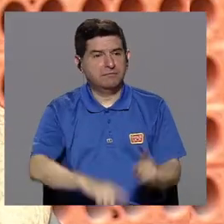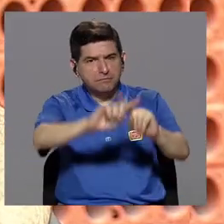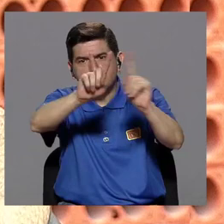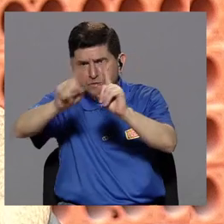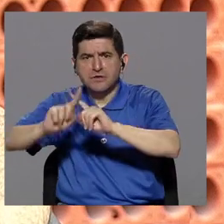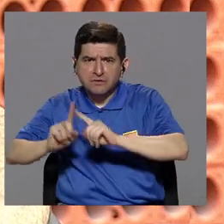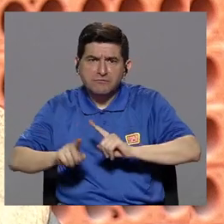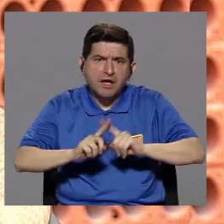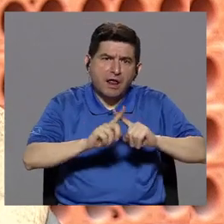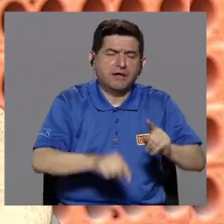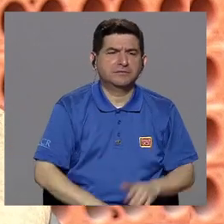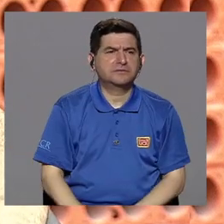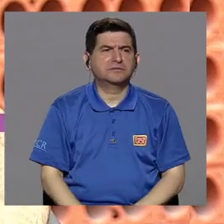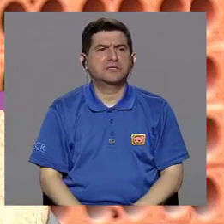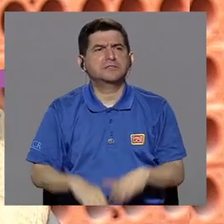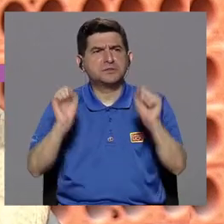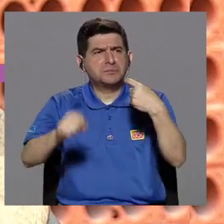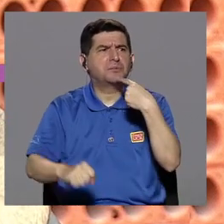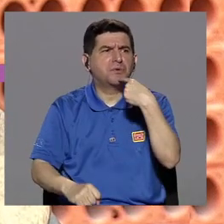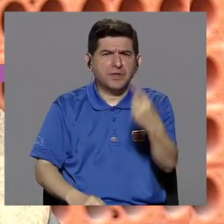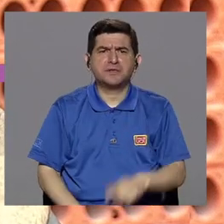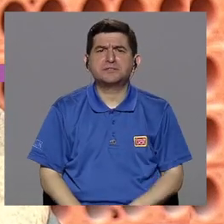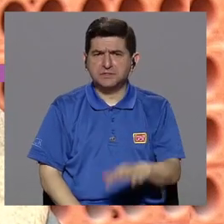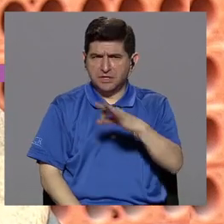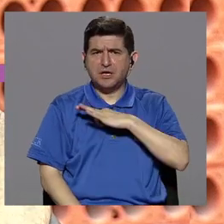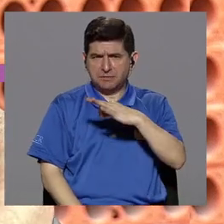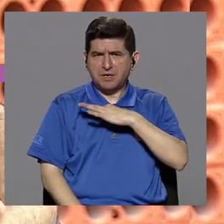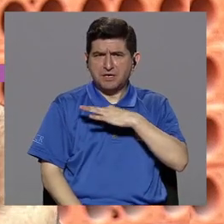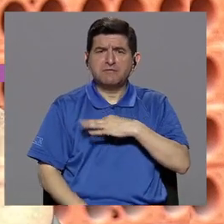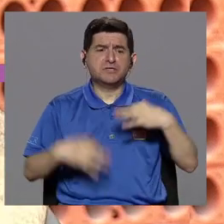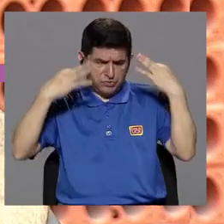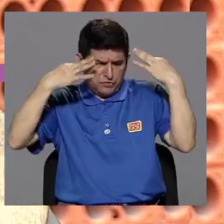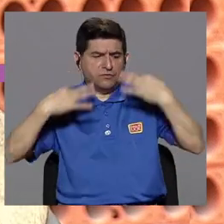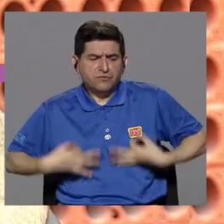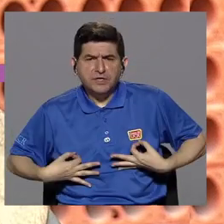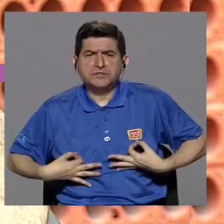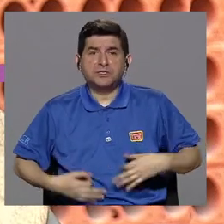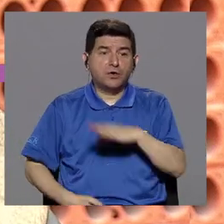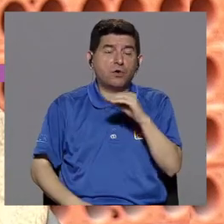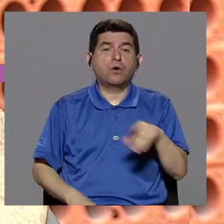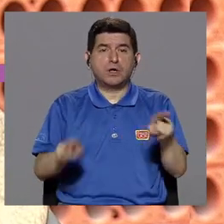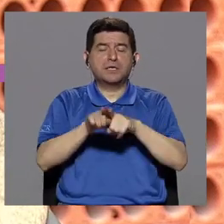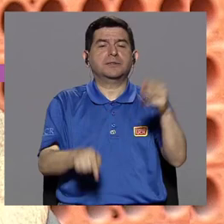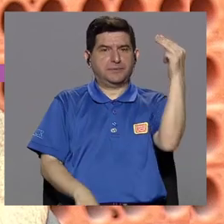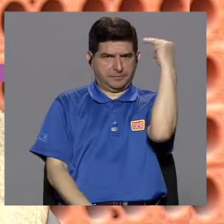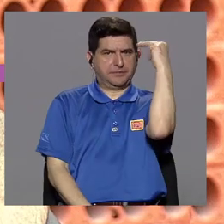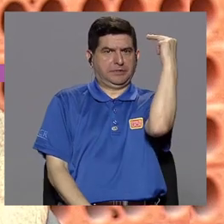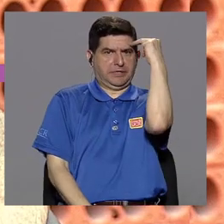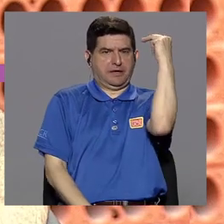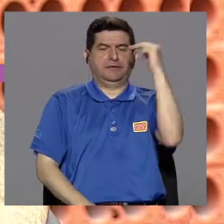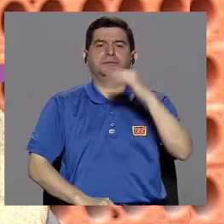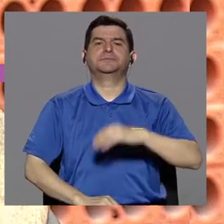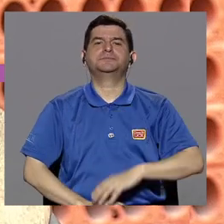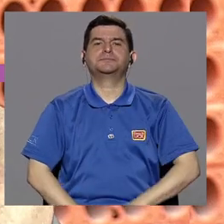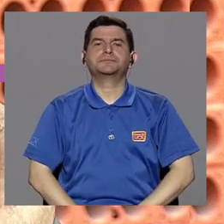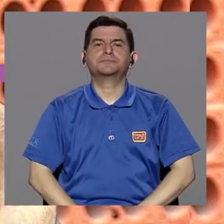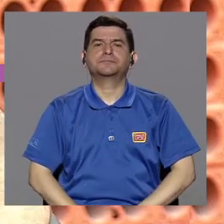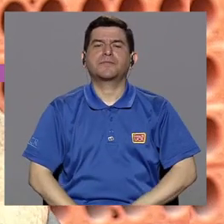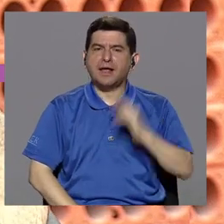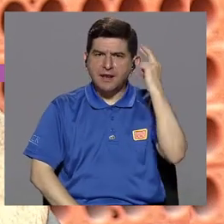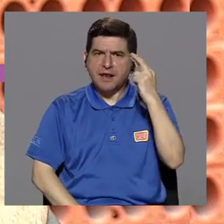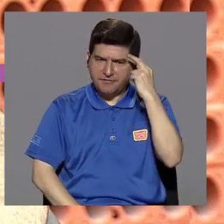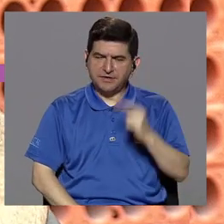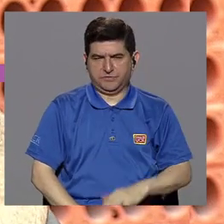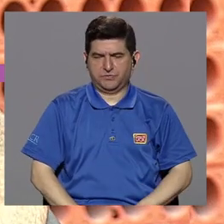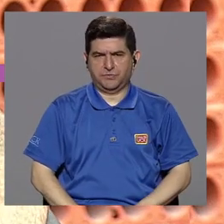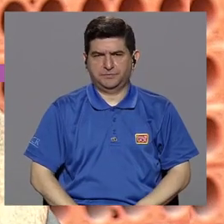son diversos. Podríamos decir que hay beneficios a nivel físico y a nivel mental. Porque